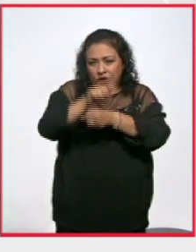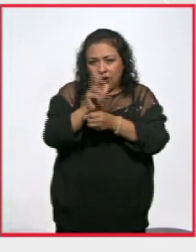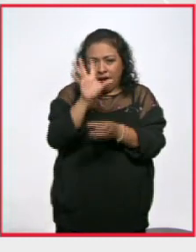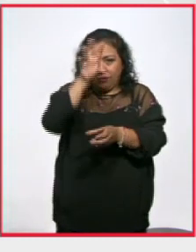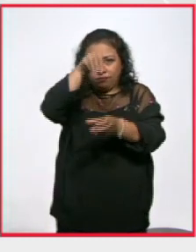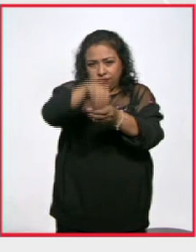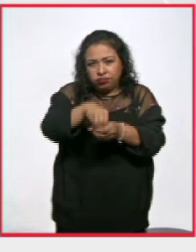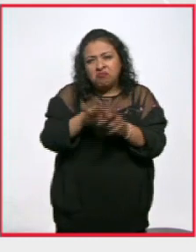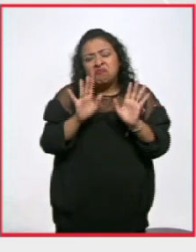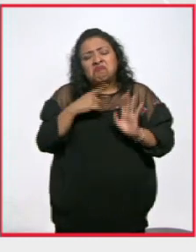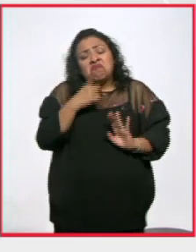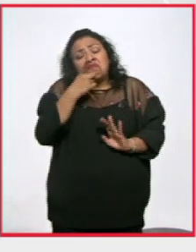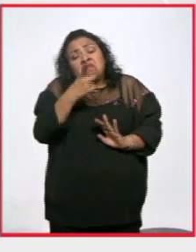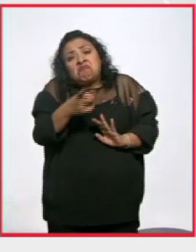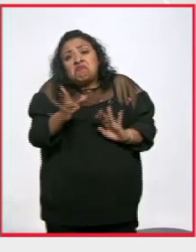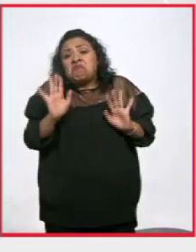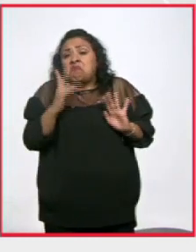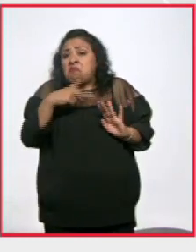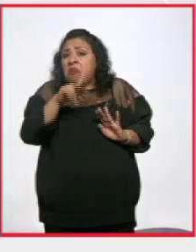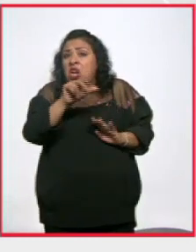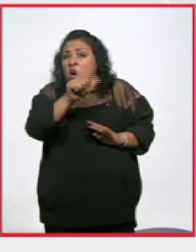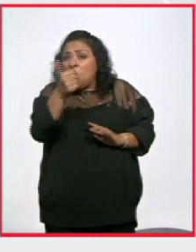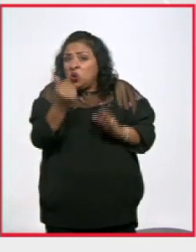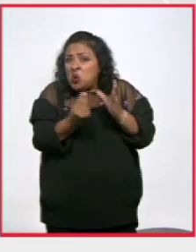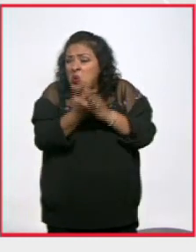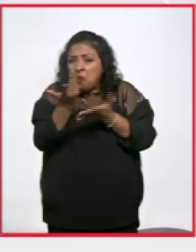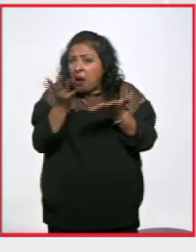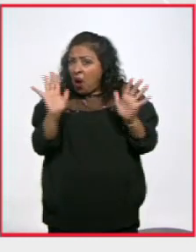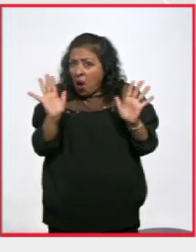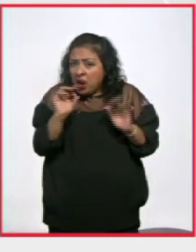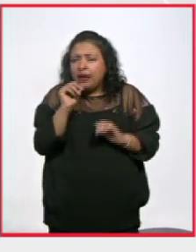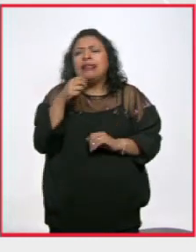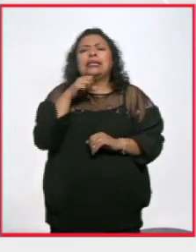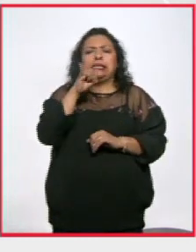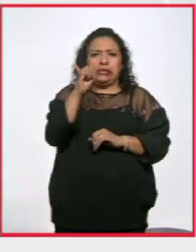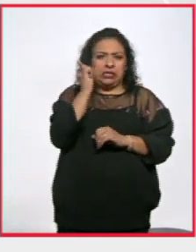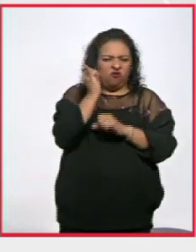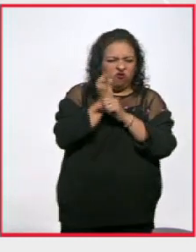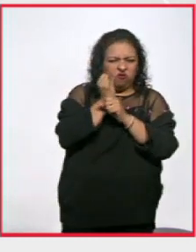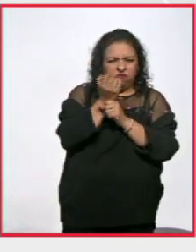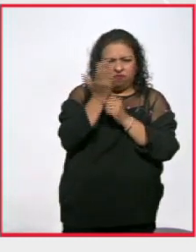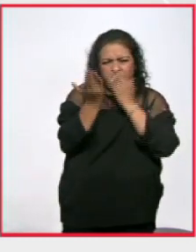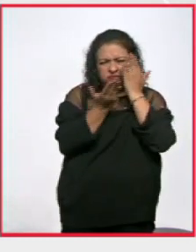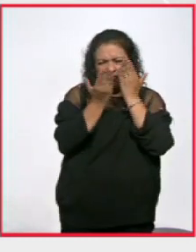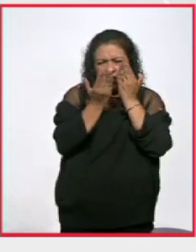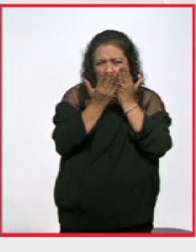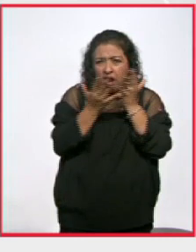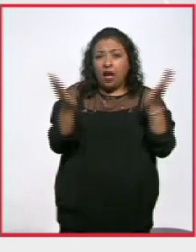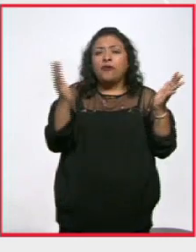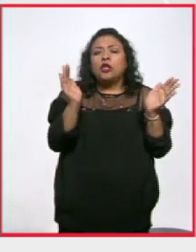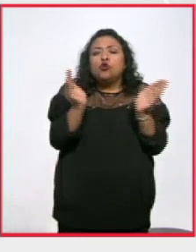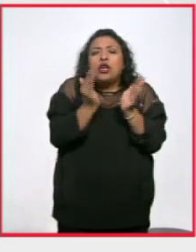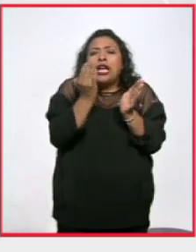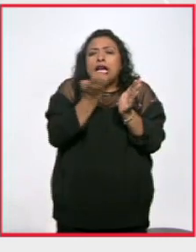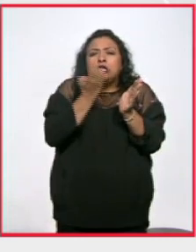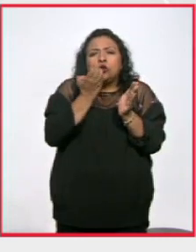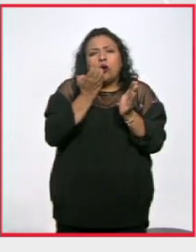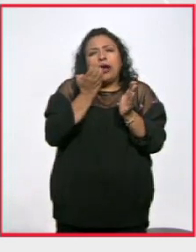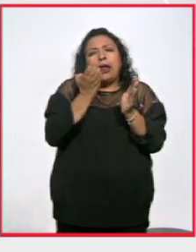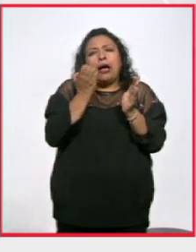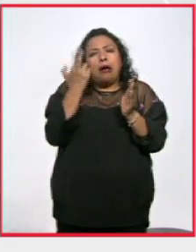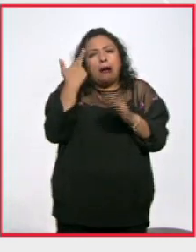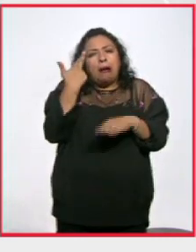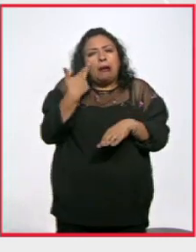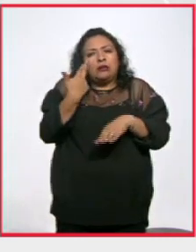uno podría decir bueno pero no hubo otras cosas nuevas si altos estudios una pequeña oficina rectoril pero sobre